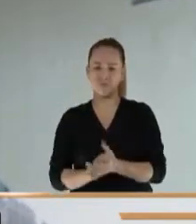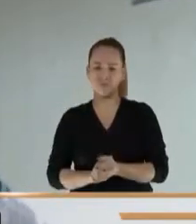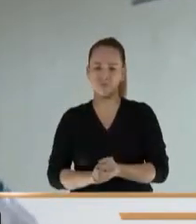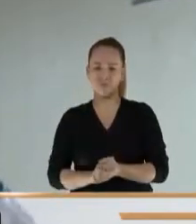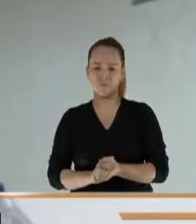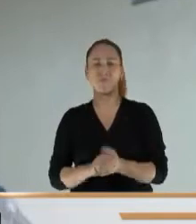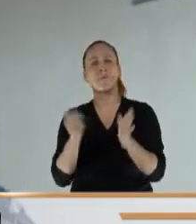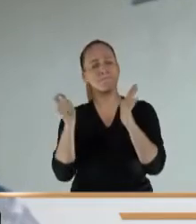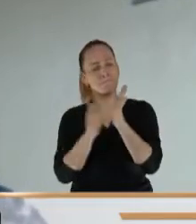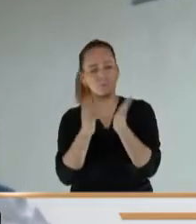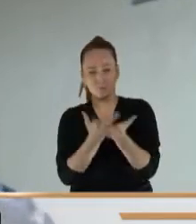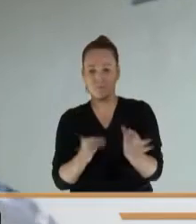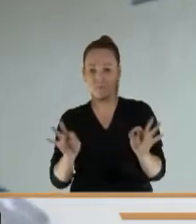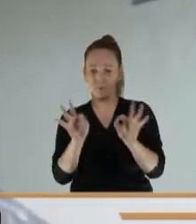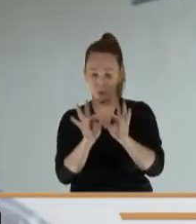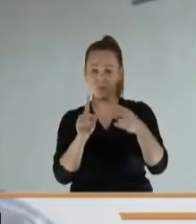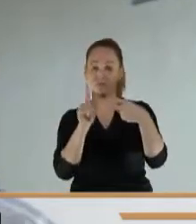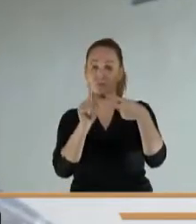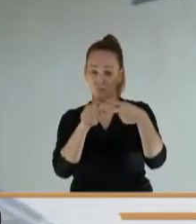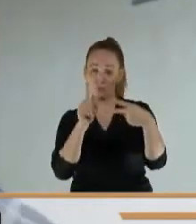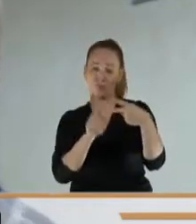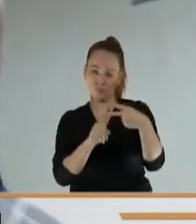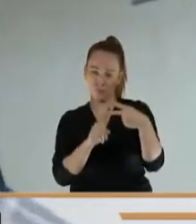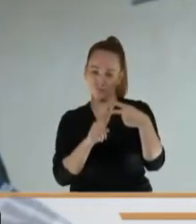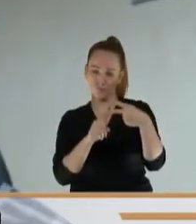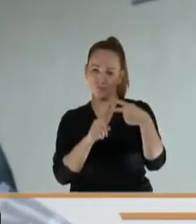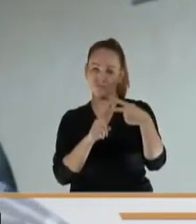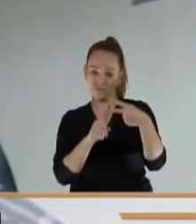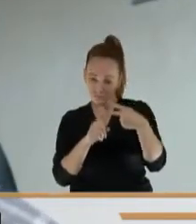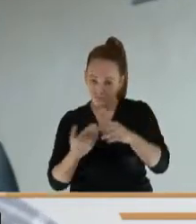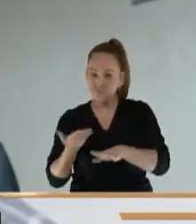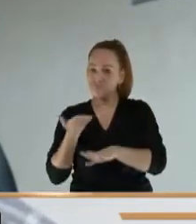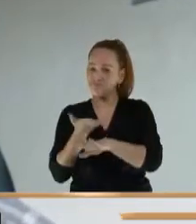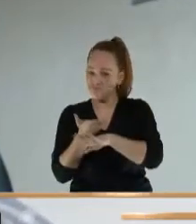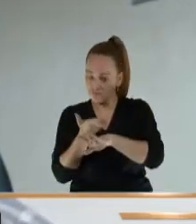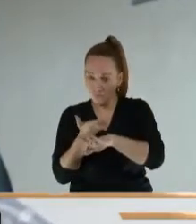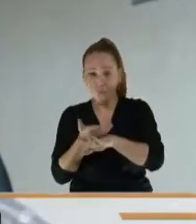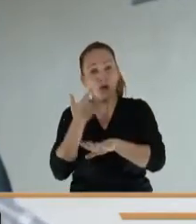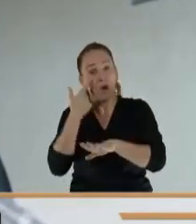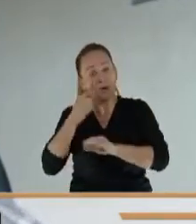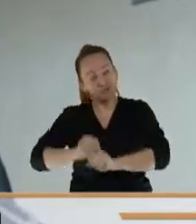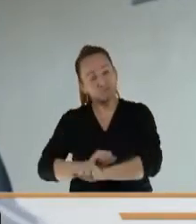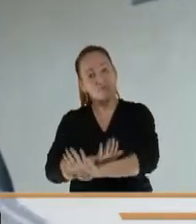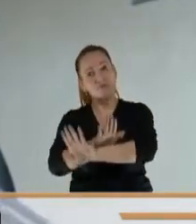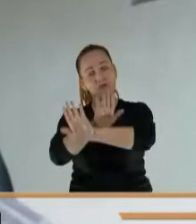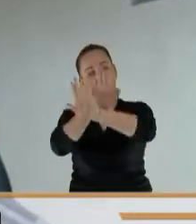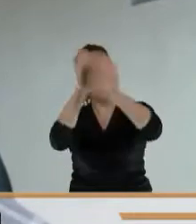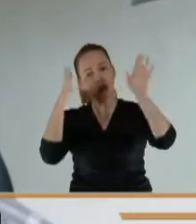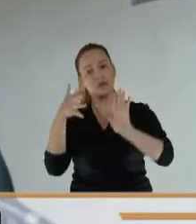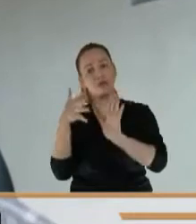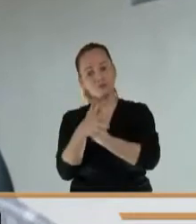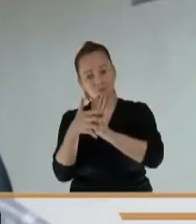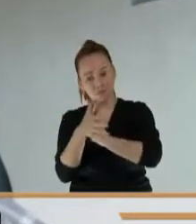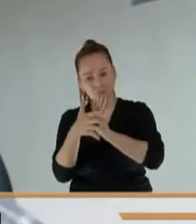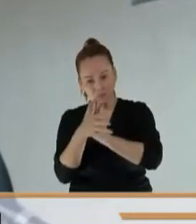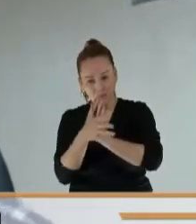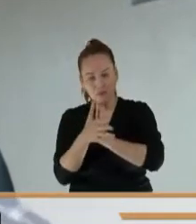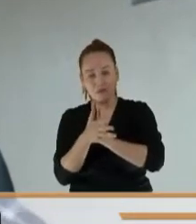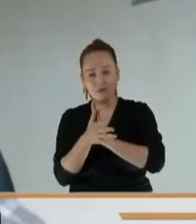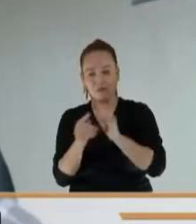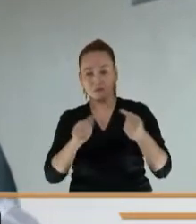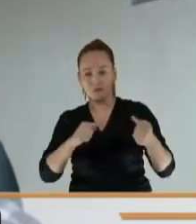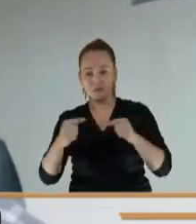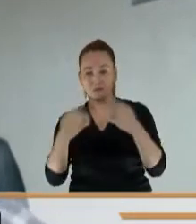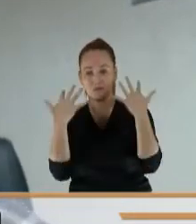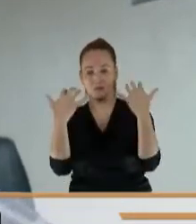Dos consideraciones que quedaron finalmente, y para una claridad de la plenaria de la Cámara, con cifras,